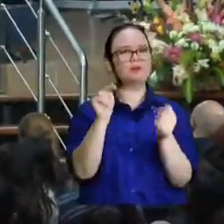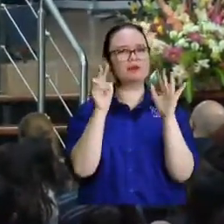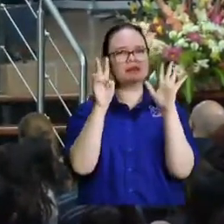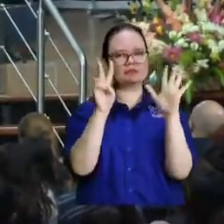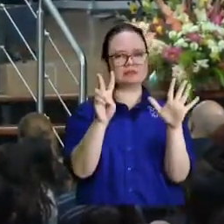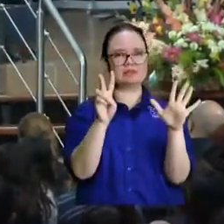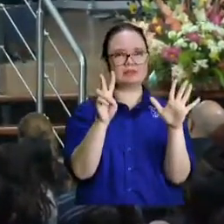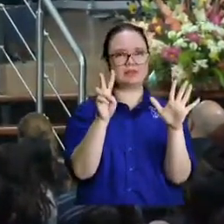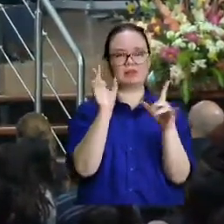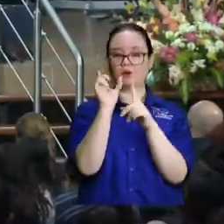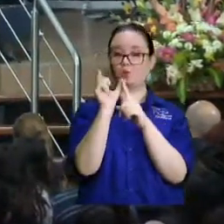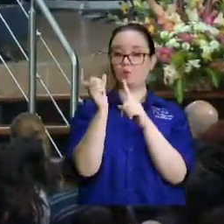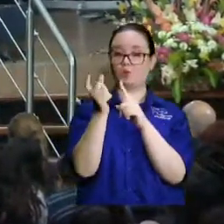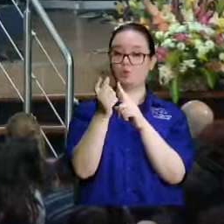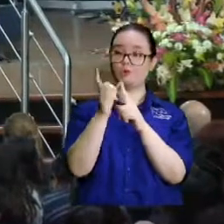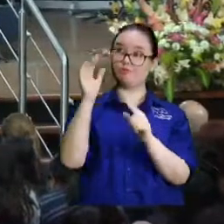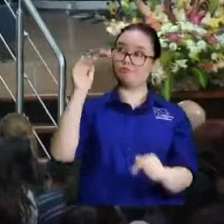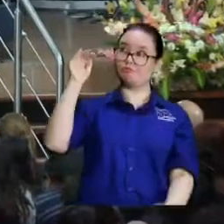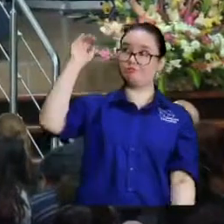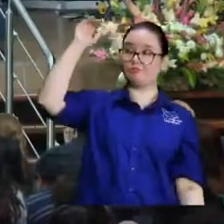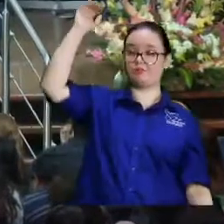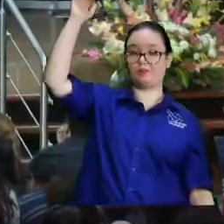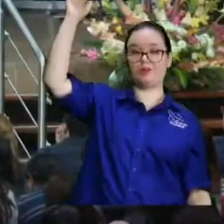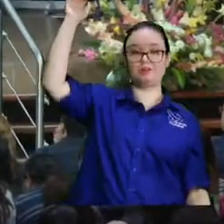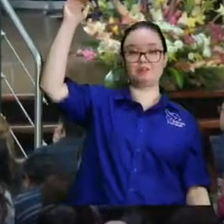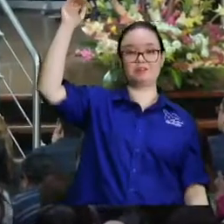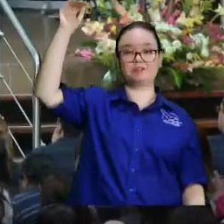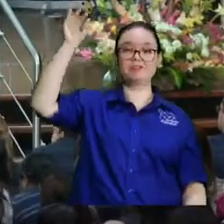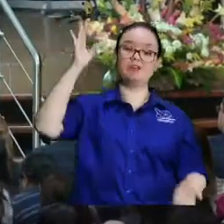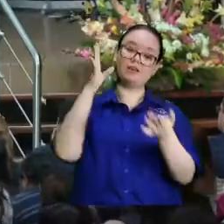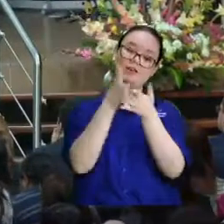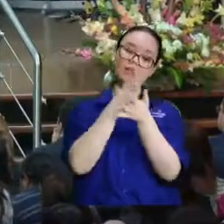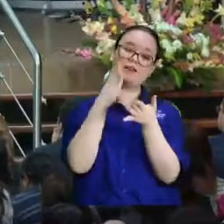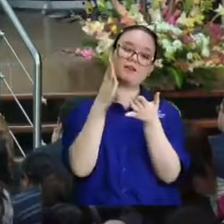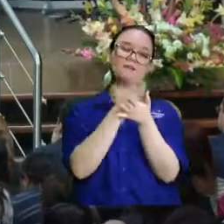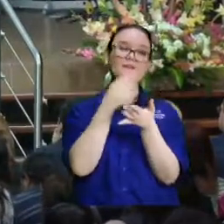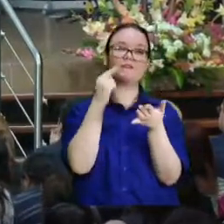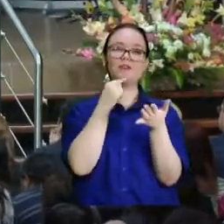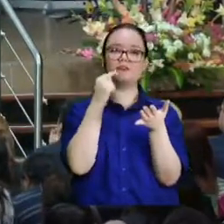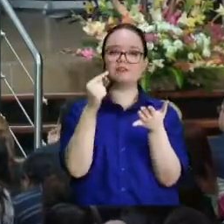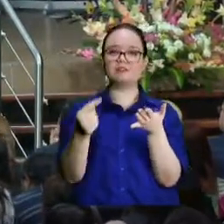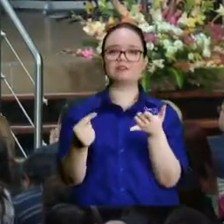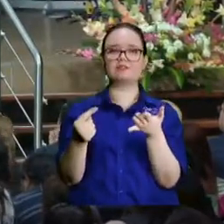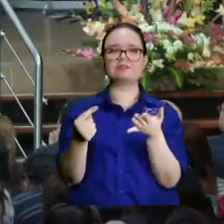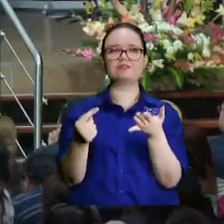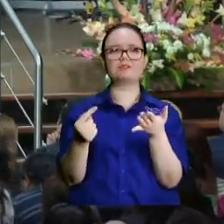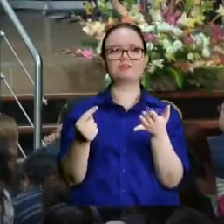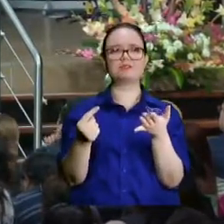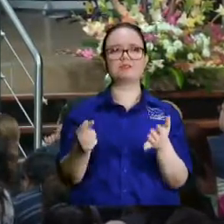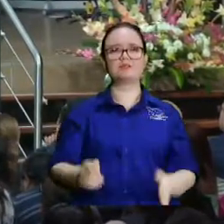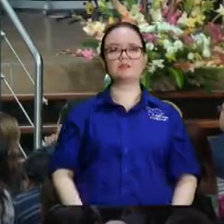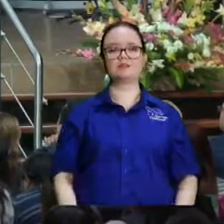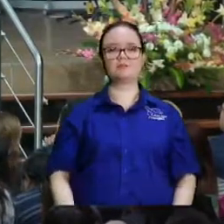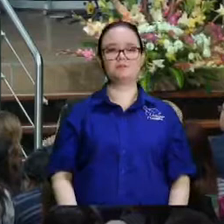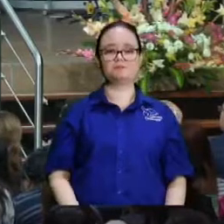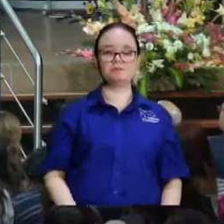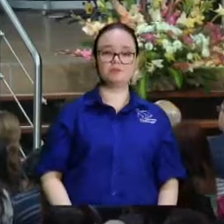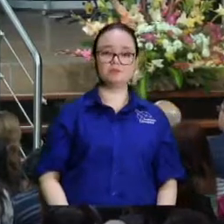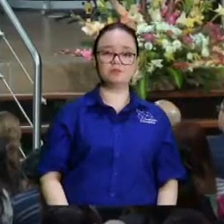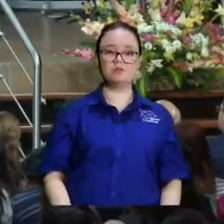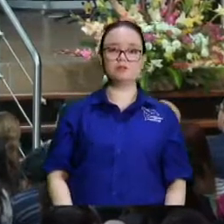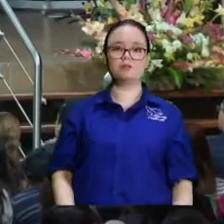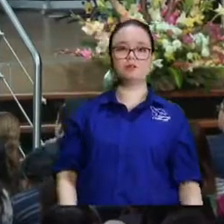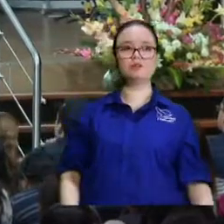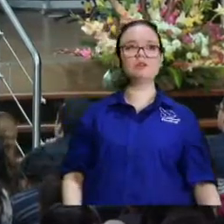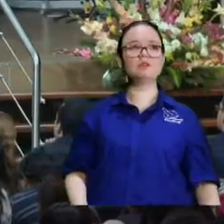de los gigantes según la Biblia según la Biblia esos son mensajes que dimos aquí hace vamos a ver fue yo